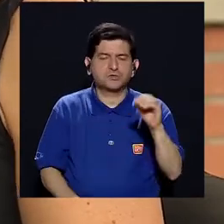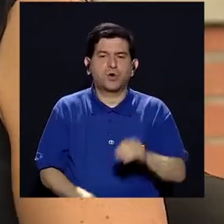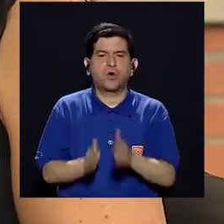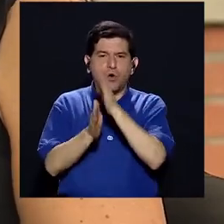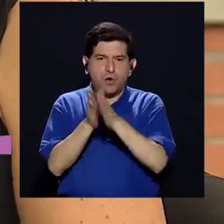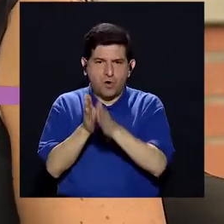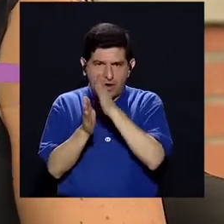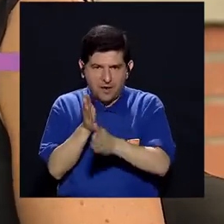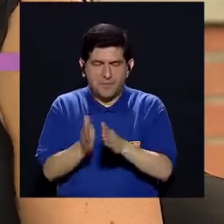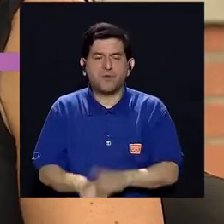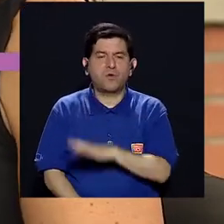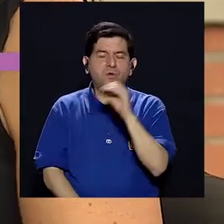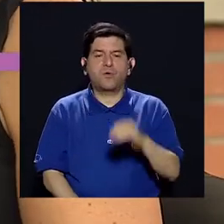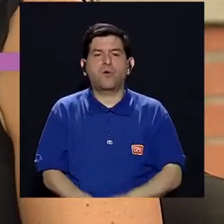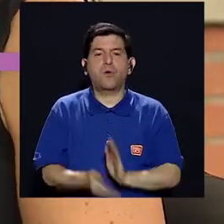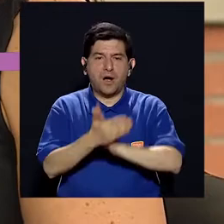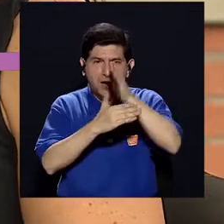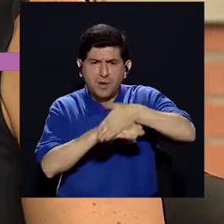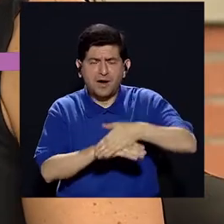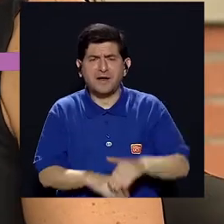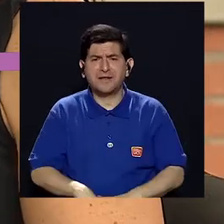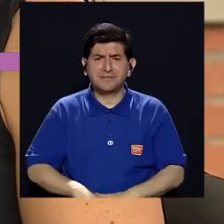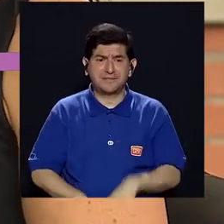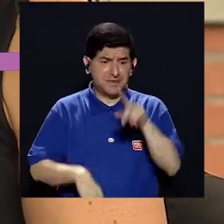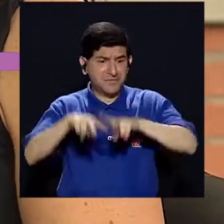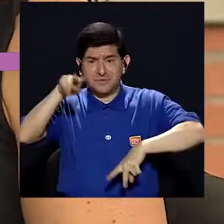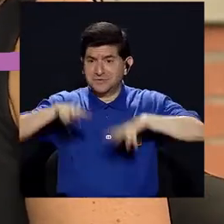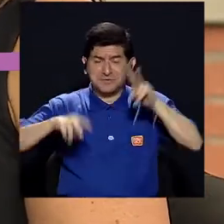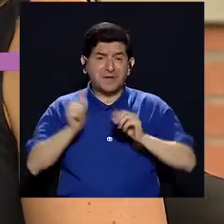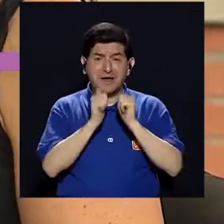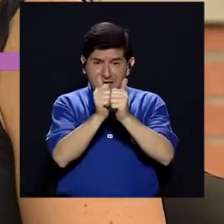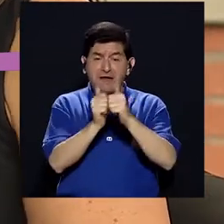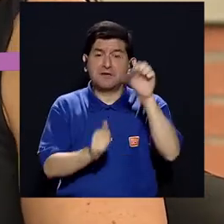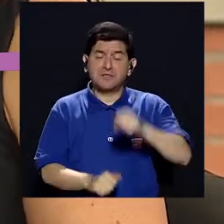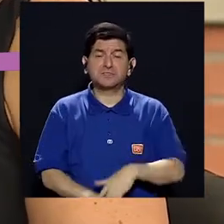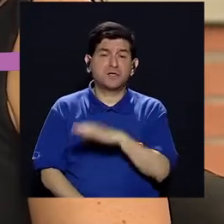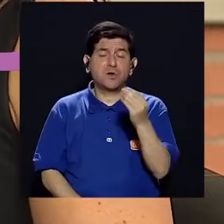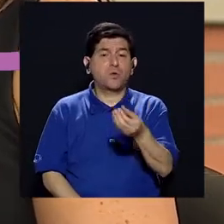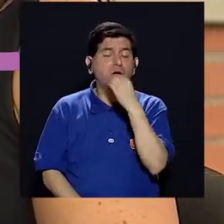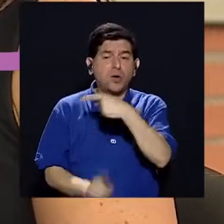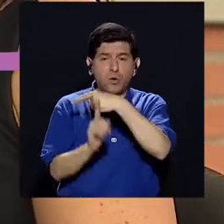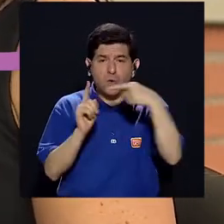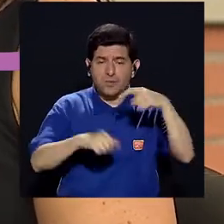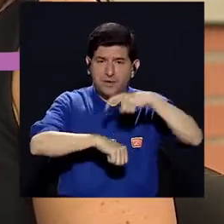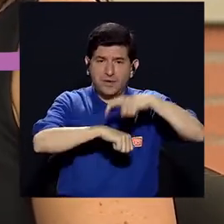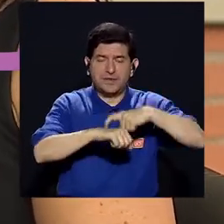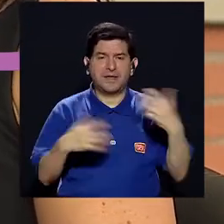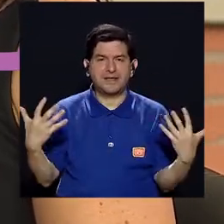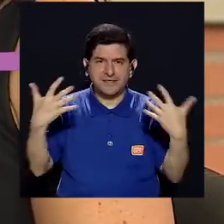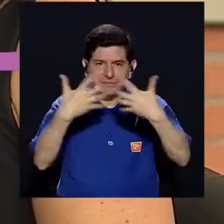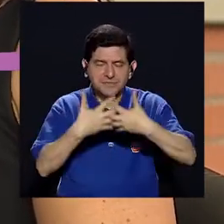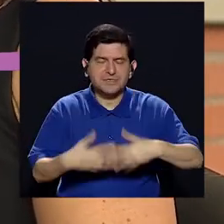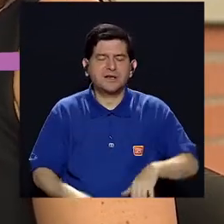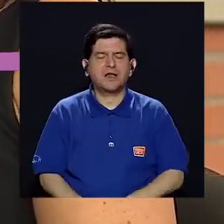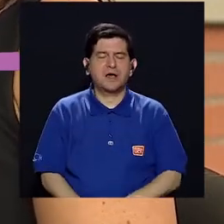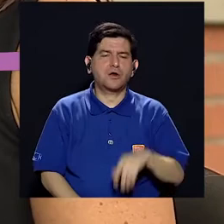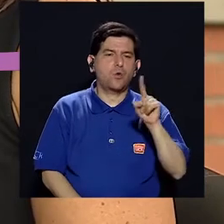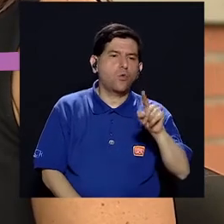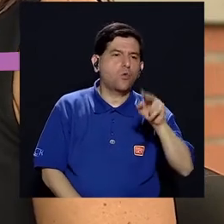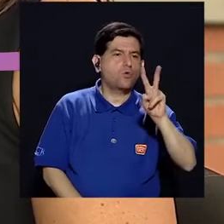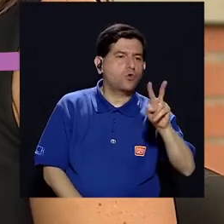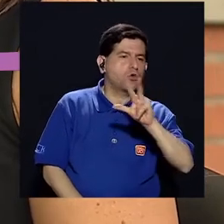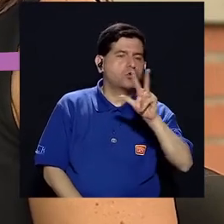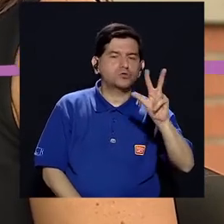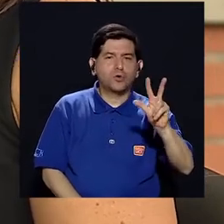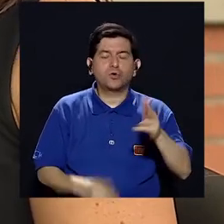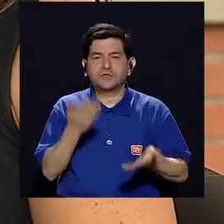jamón, aguacate. Entonces... muy versátiles para acompañar. Sí, en una merienda lo que hablábamos, lo ideal es combinar de uno, dos,